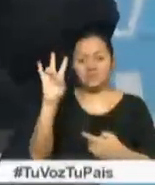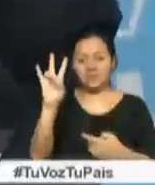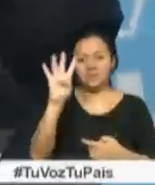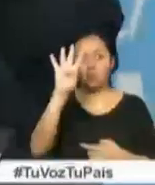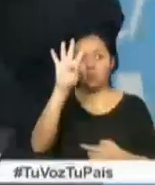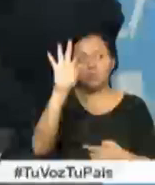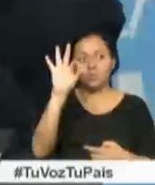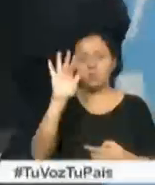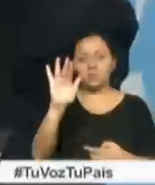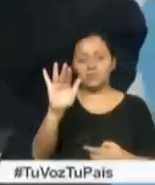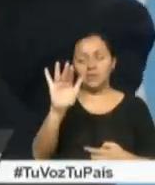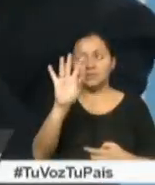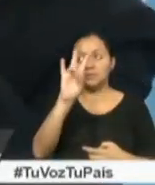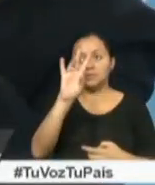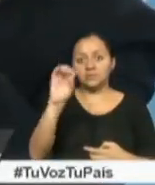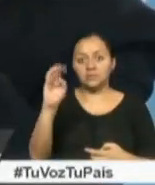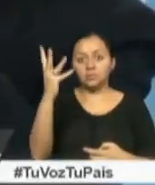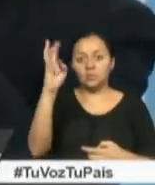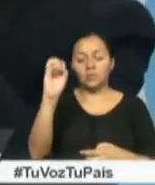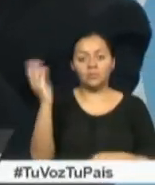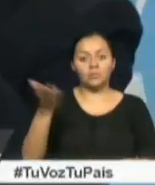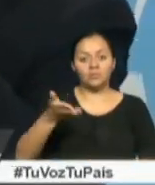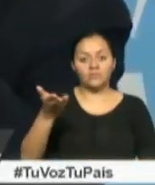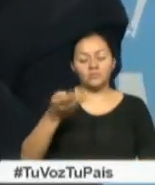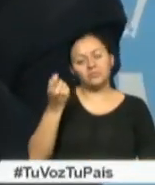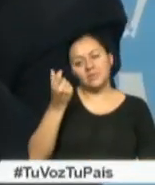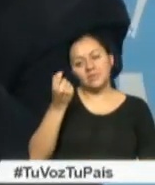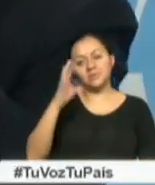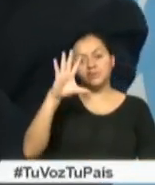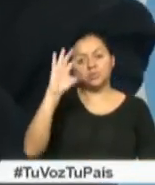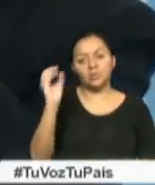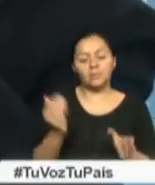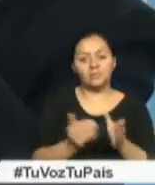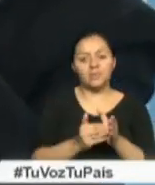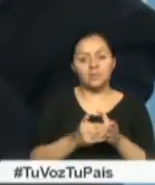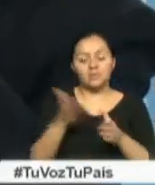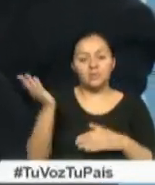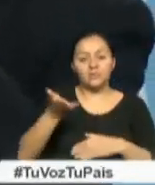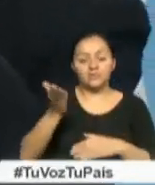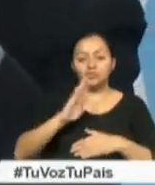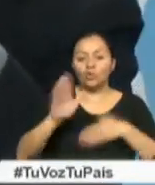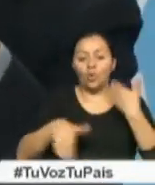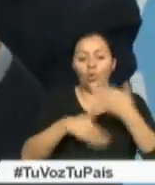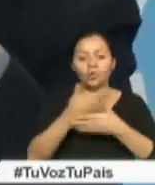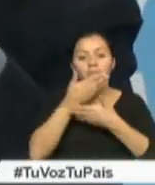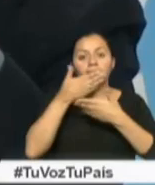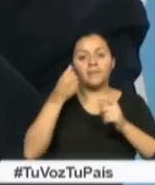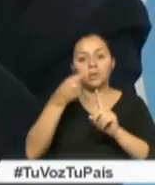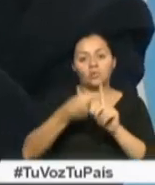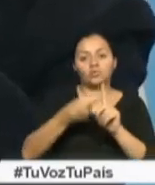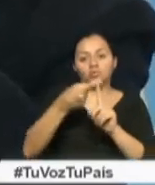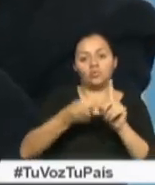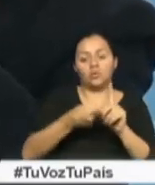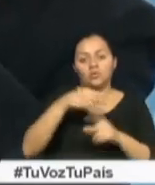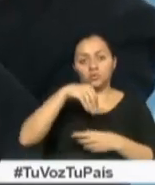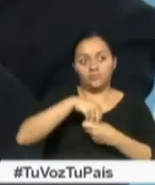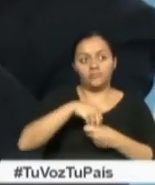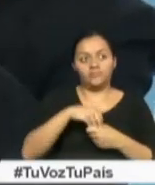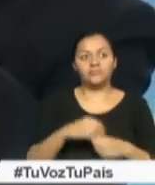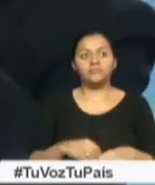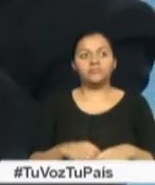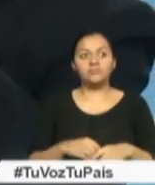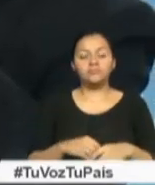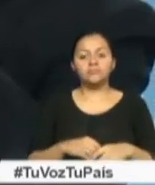.740 docentes es decir casi 50.000 docentes han mejorado su salario en estos últimos años